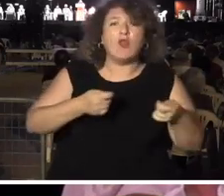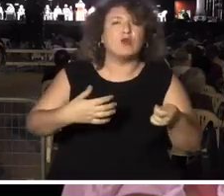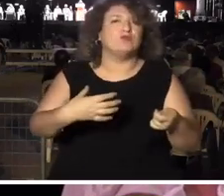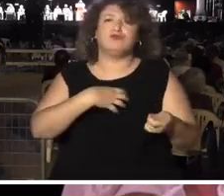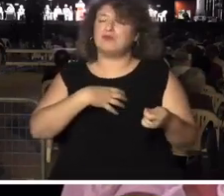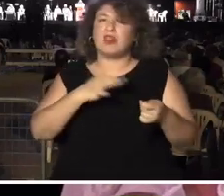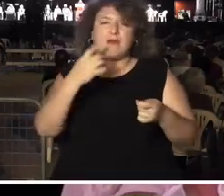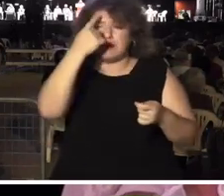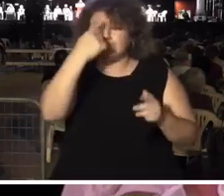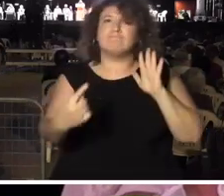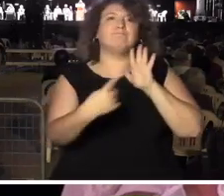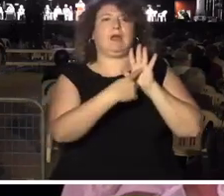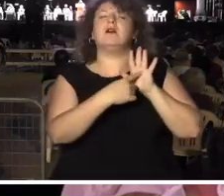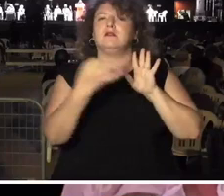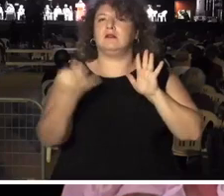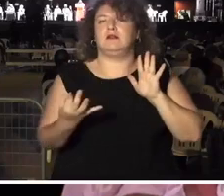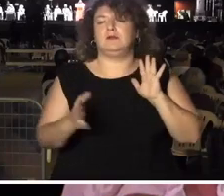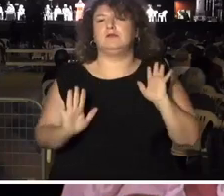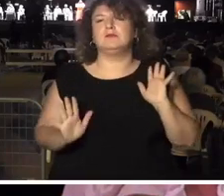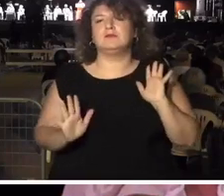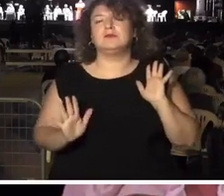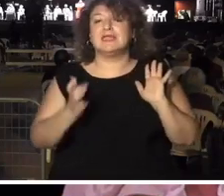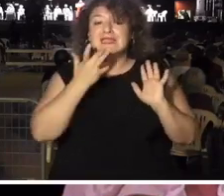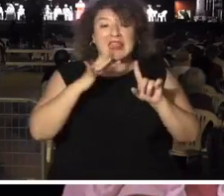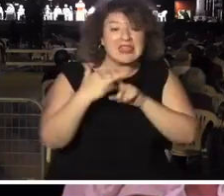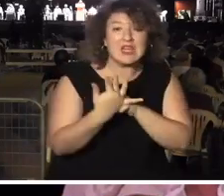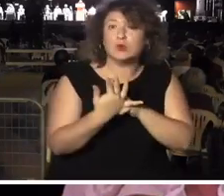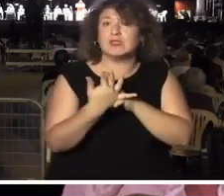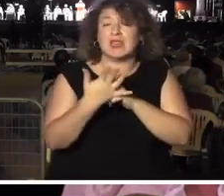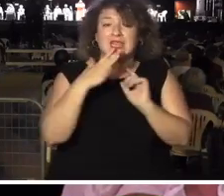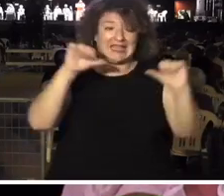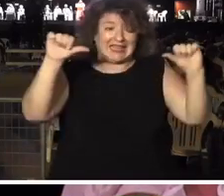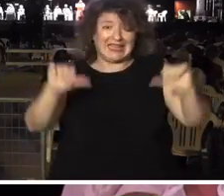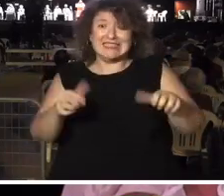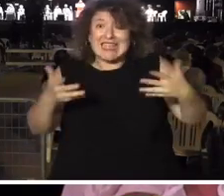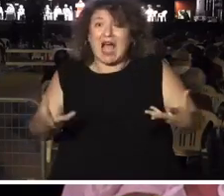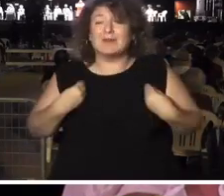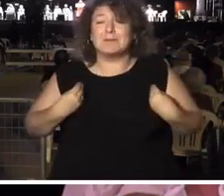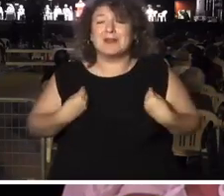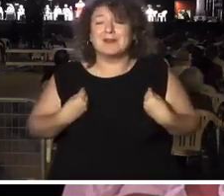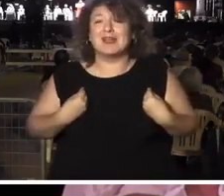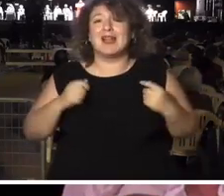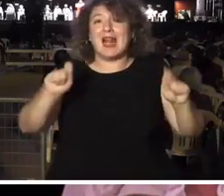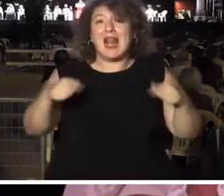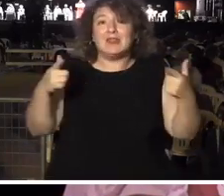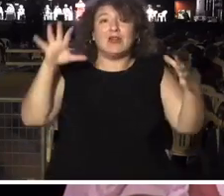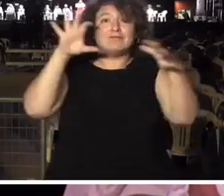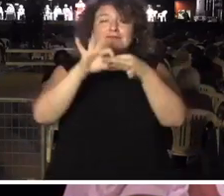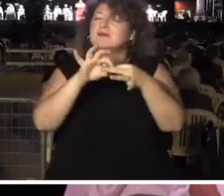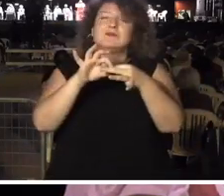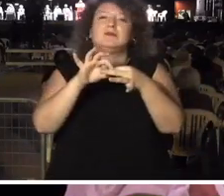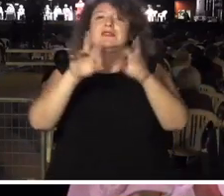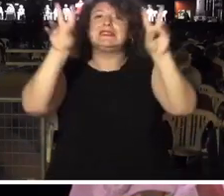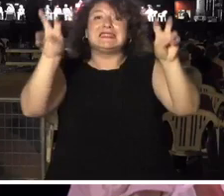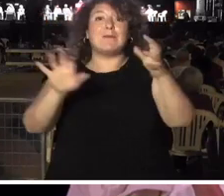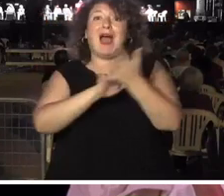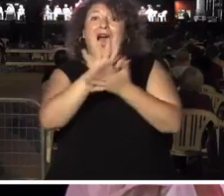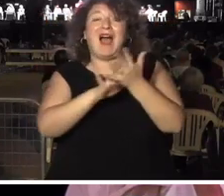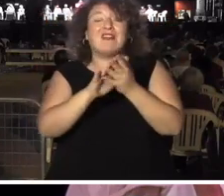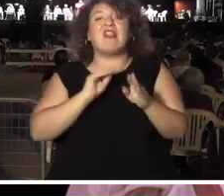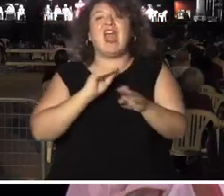que tenerla en cuenta. Y que en la circunstancia y ante la crisis que tenemos ahora, si no hablamos de esa cuestión